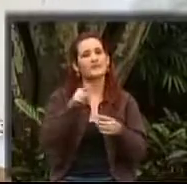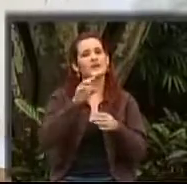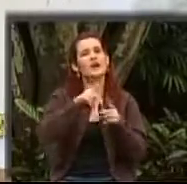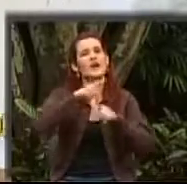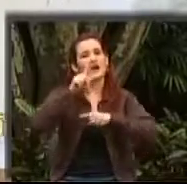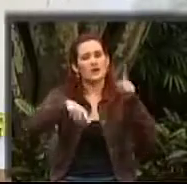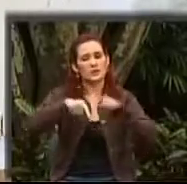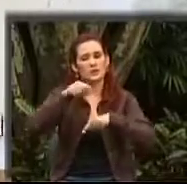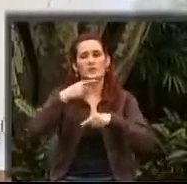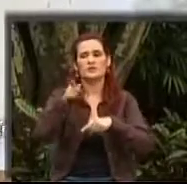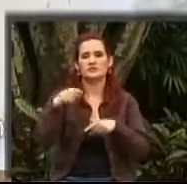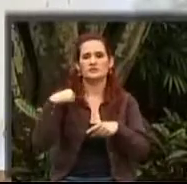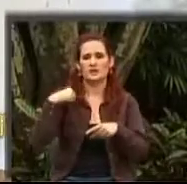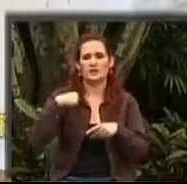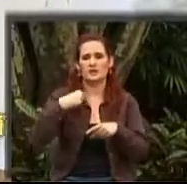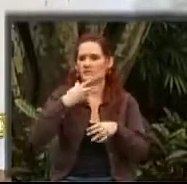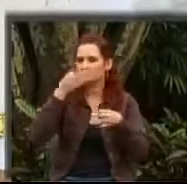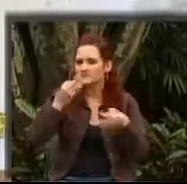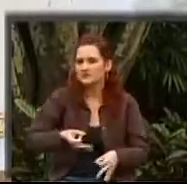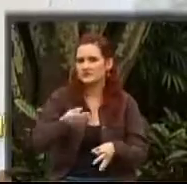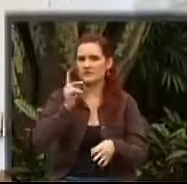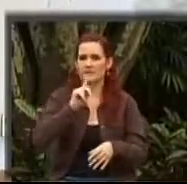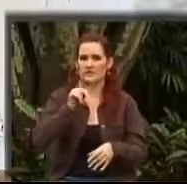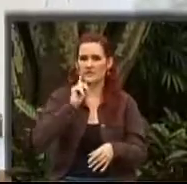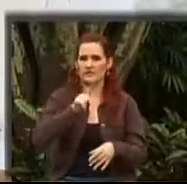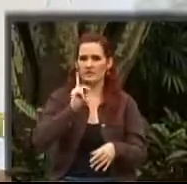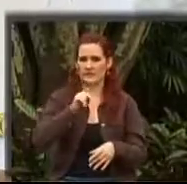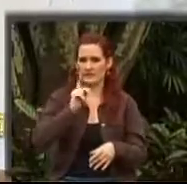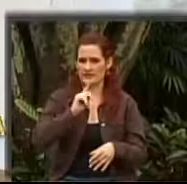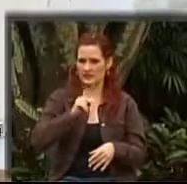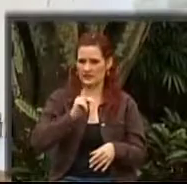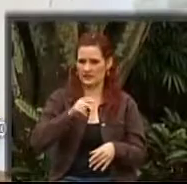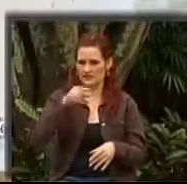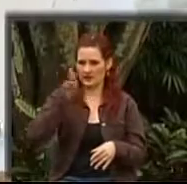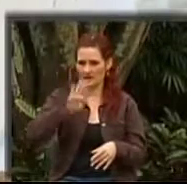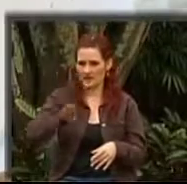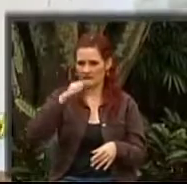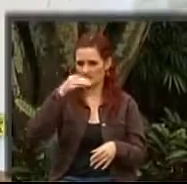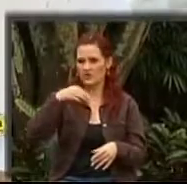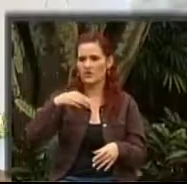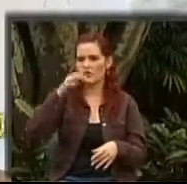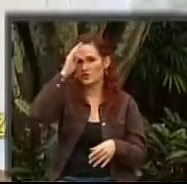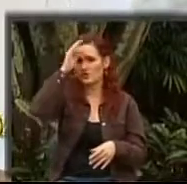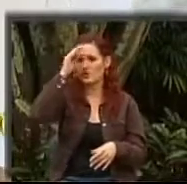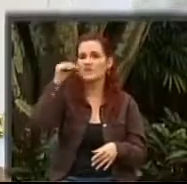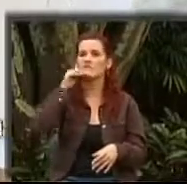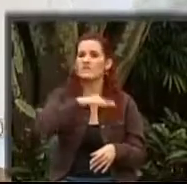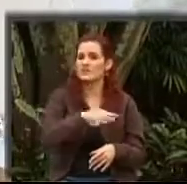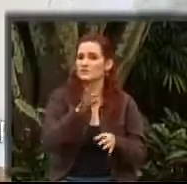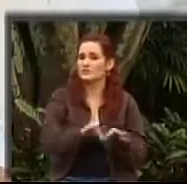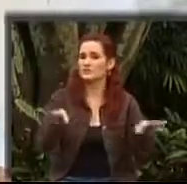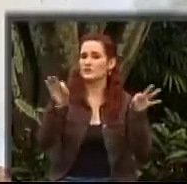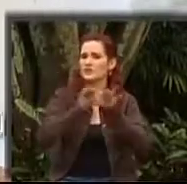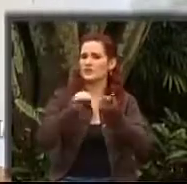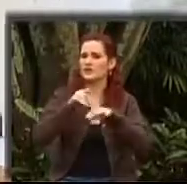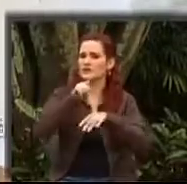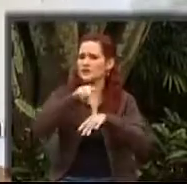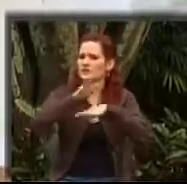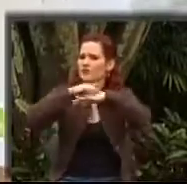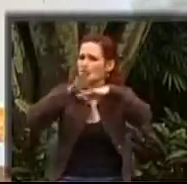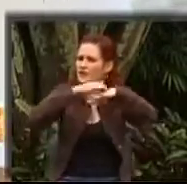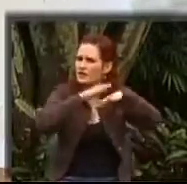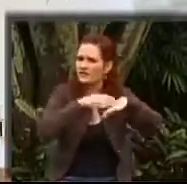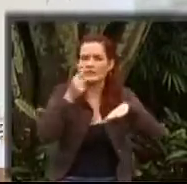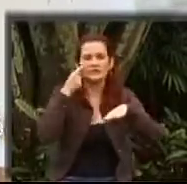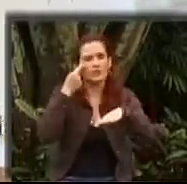clandestinas que hay en nuestra ciudad, a las cuales tenemos que hacerle frente y poder cumplir con el